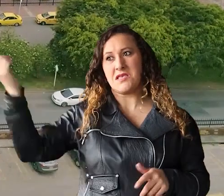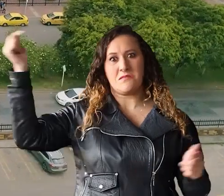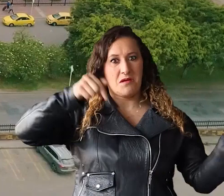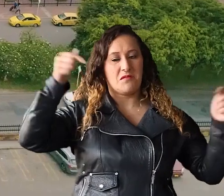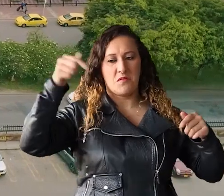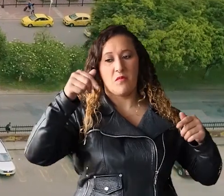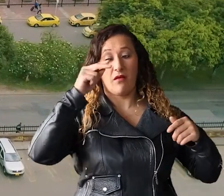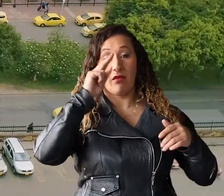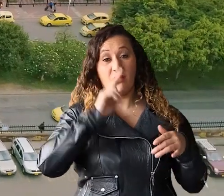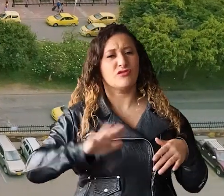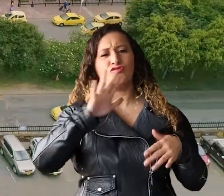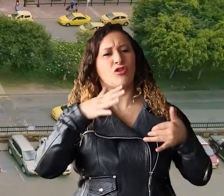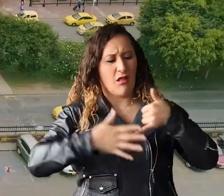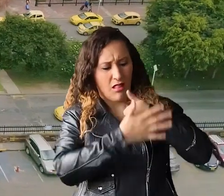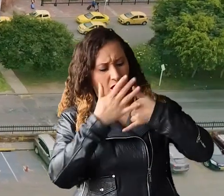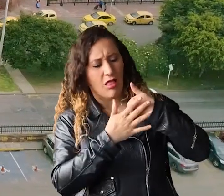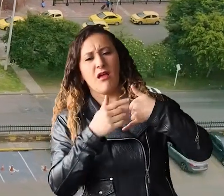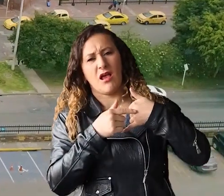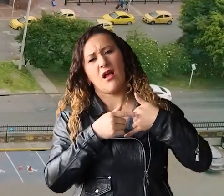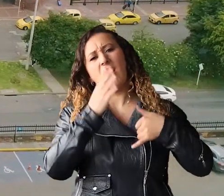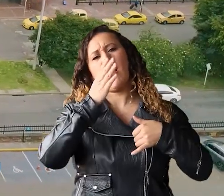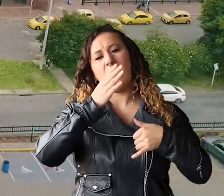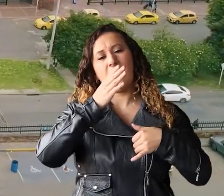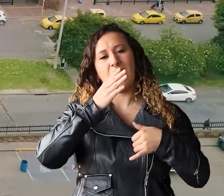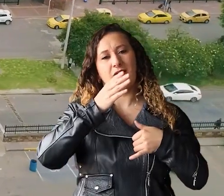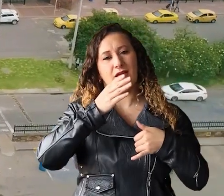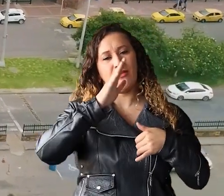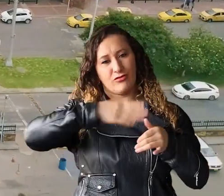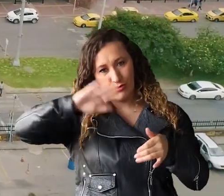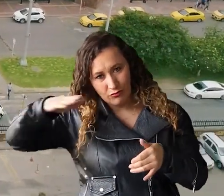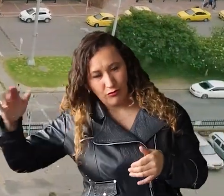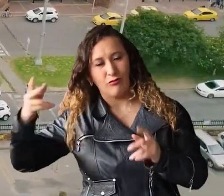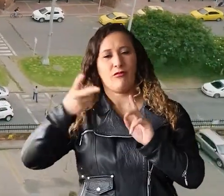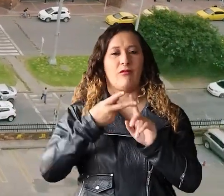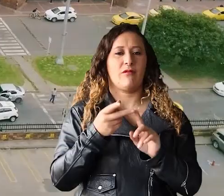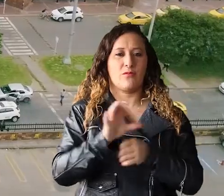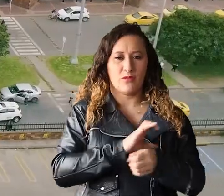turistas nacionales vienen de Antioquia, Cundinamarca, Santander, Tolima y Meta.